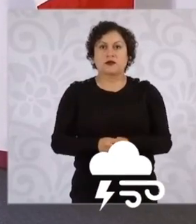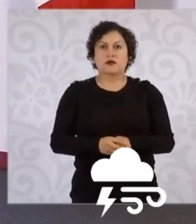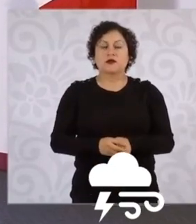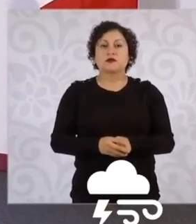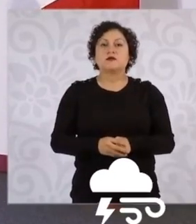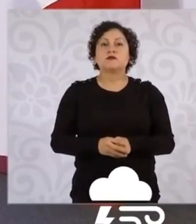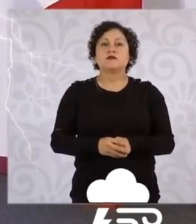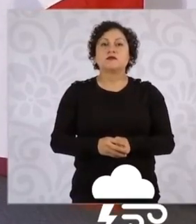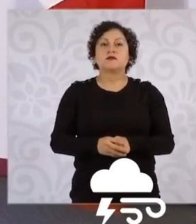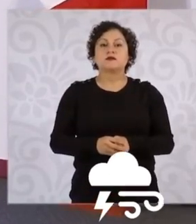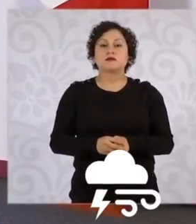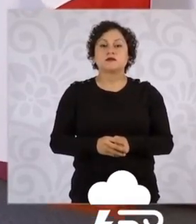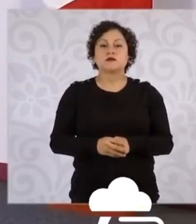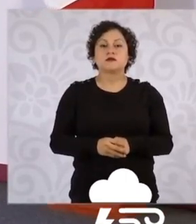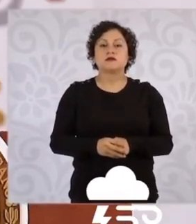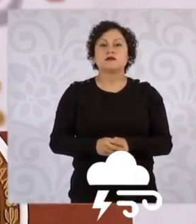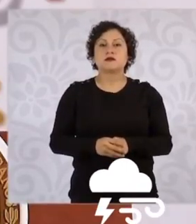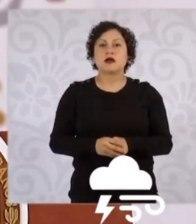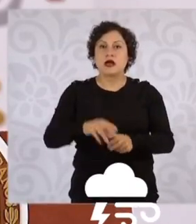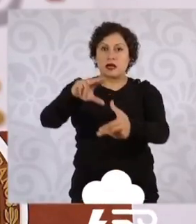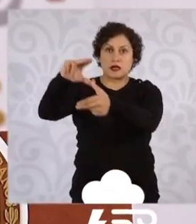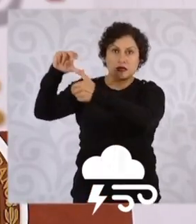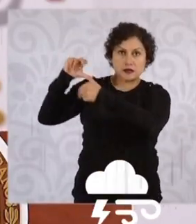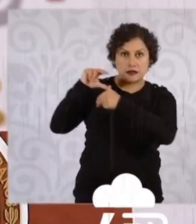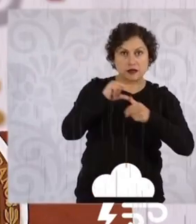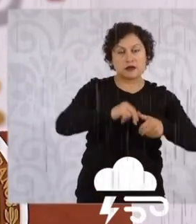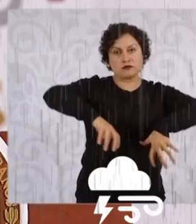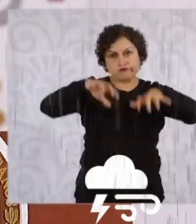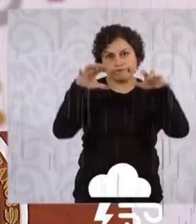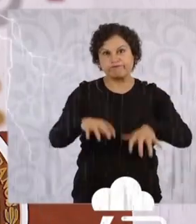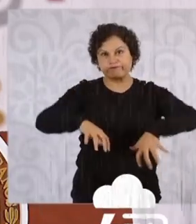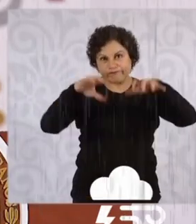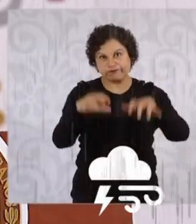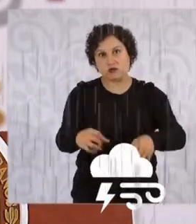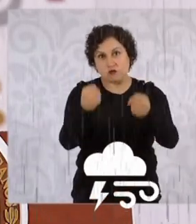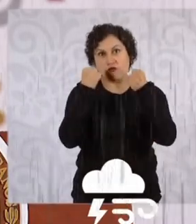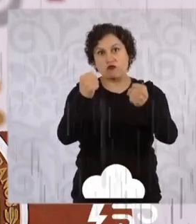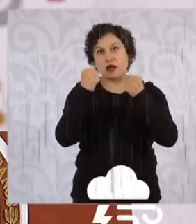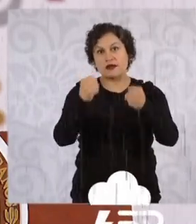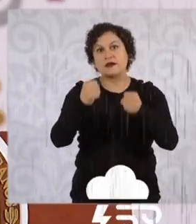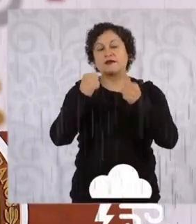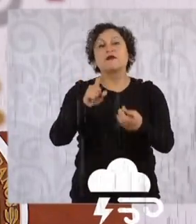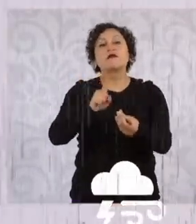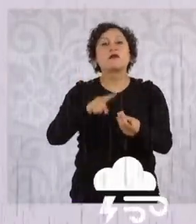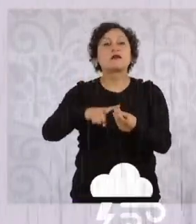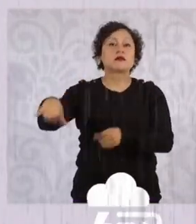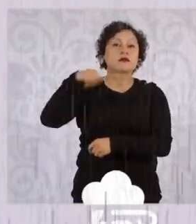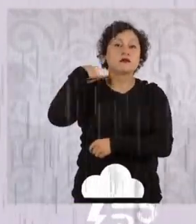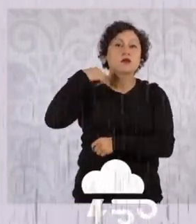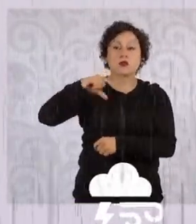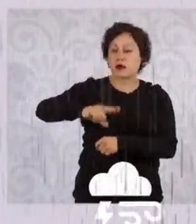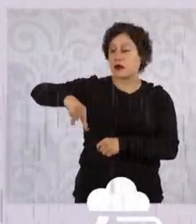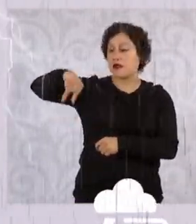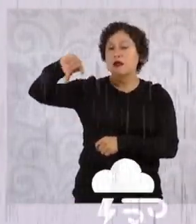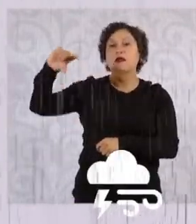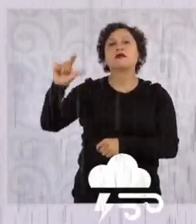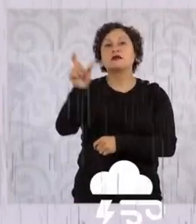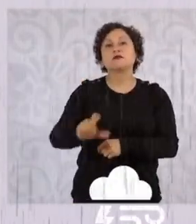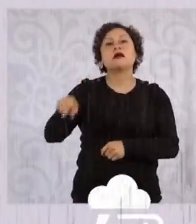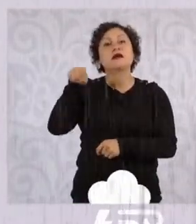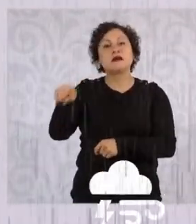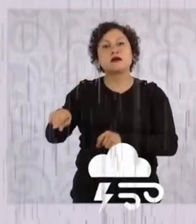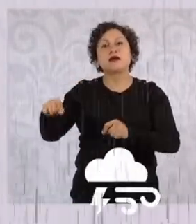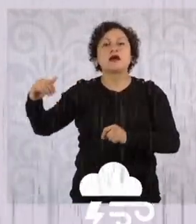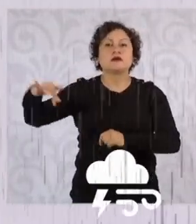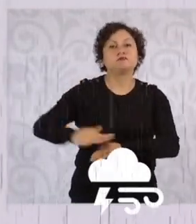-Simpson, su circulación originará lluvias muy fuertes a puntuales torrenciales en la península de Yucatán y el oriente del país, además de vientos fuertes y